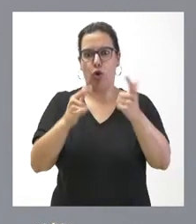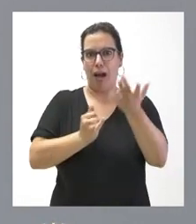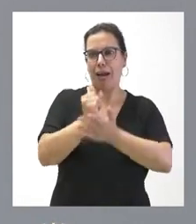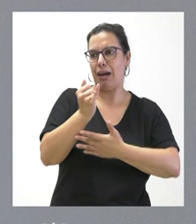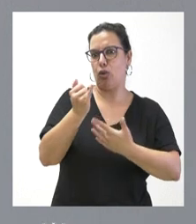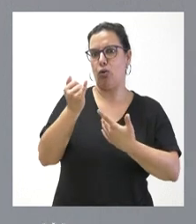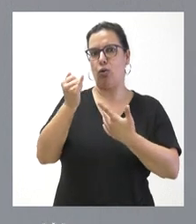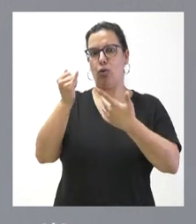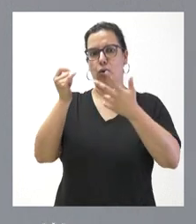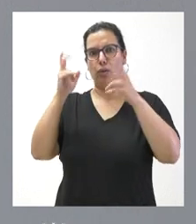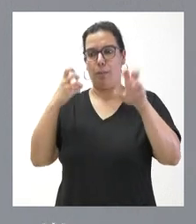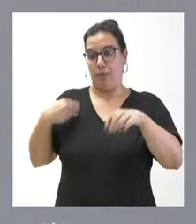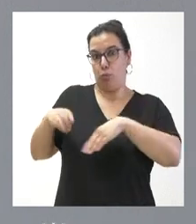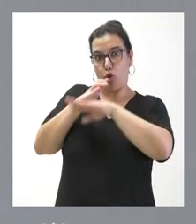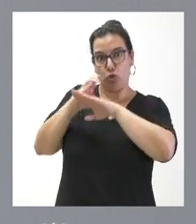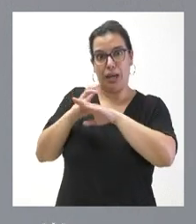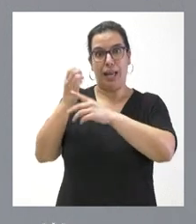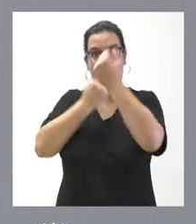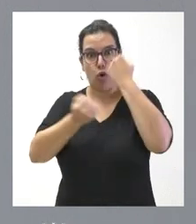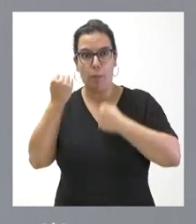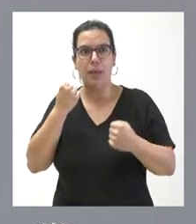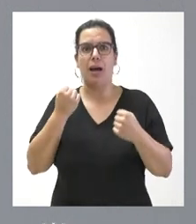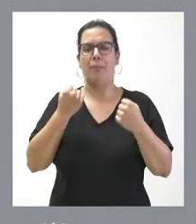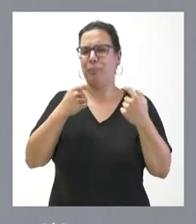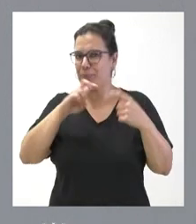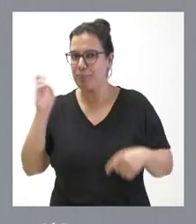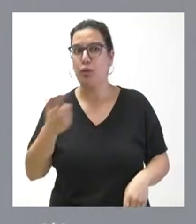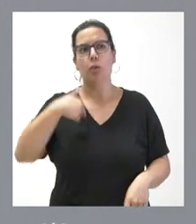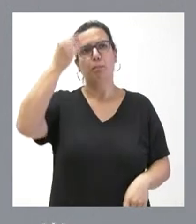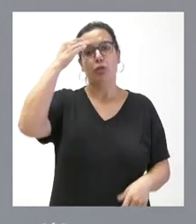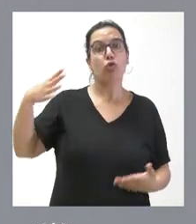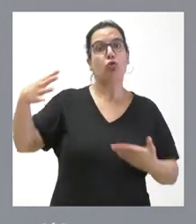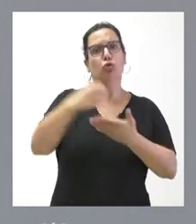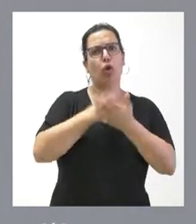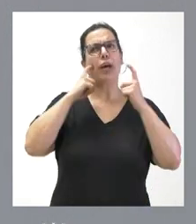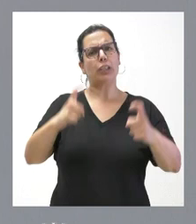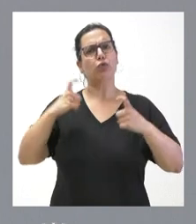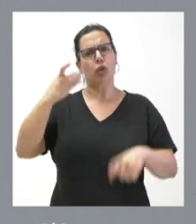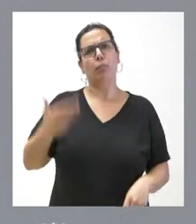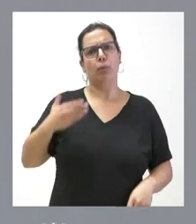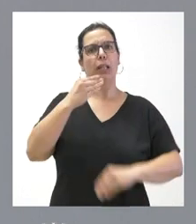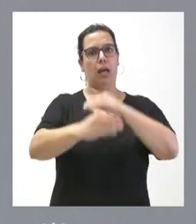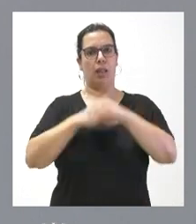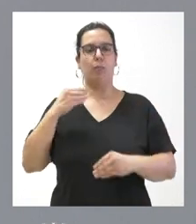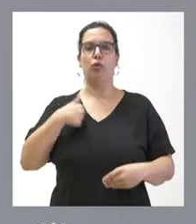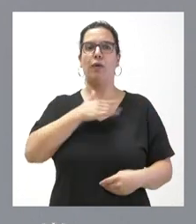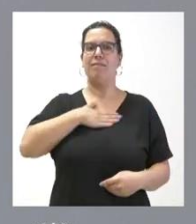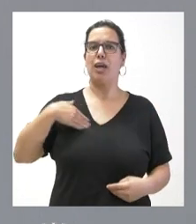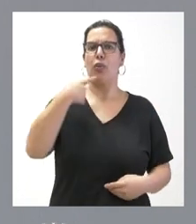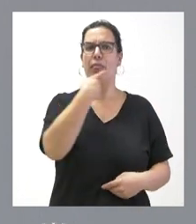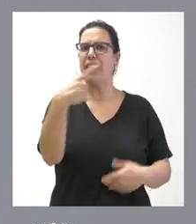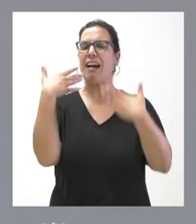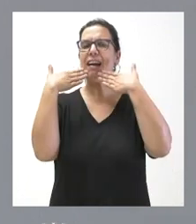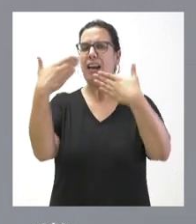vista de la propia Consejería de Economía, que ayudamos ante sectores productivos. Creo que hicimos un muy importante esfuerzo. Desde aquí quiero agradecer